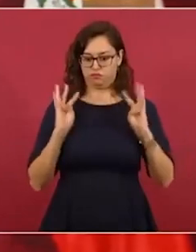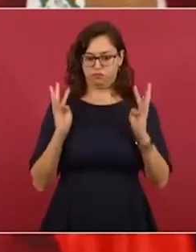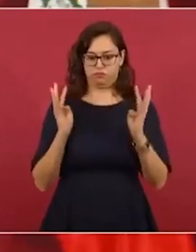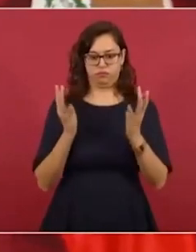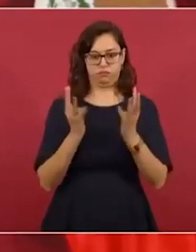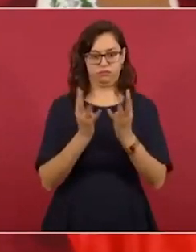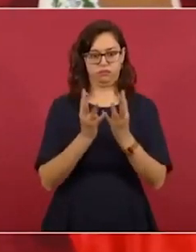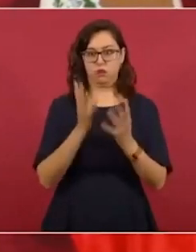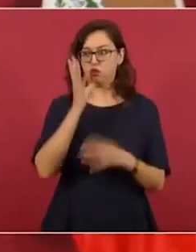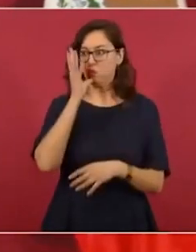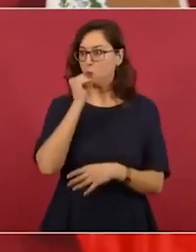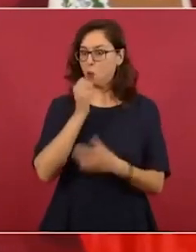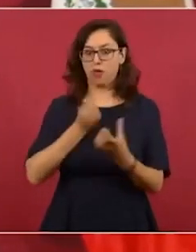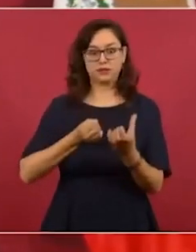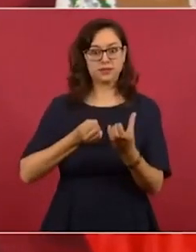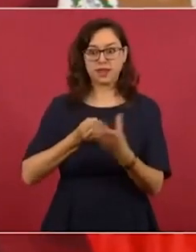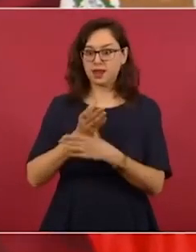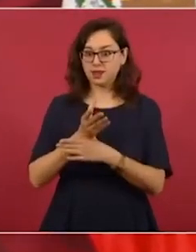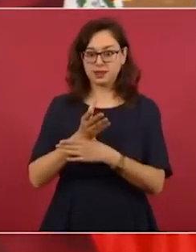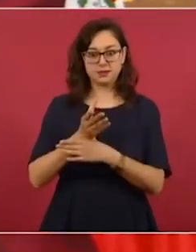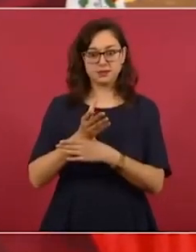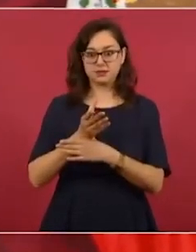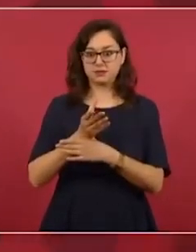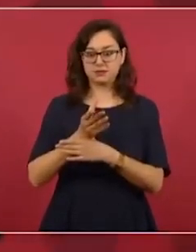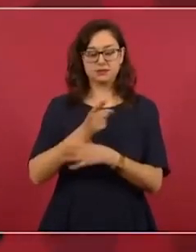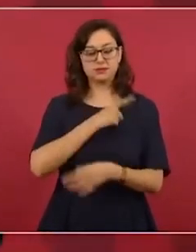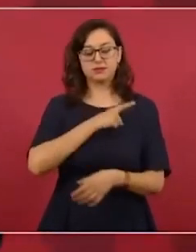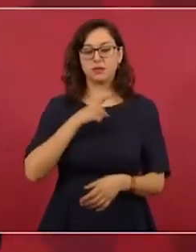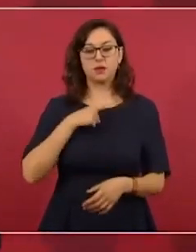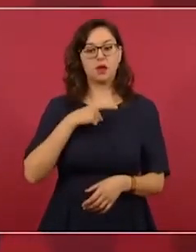ofreciéndose o